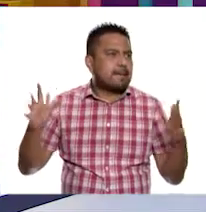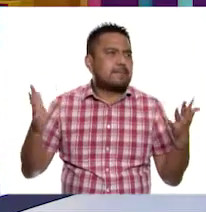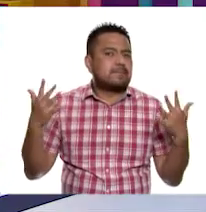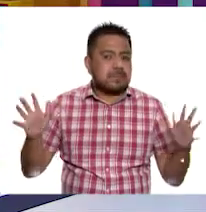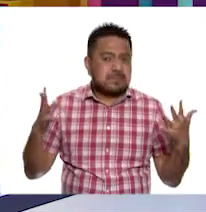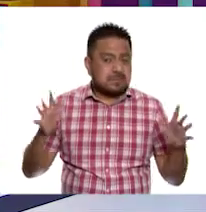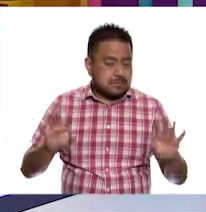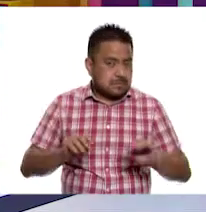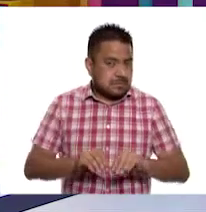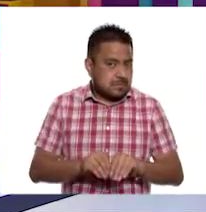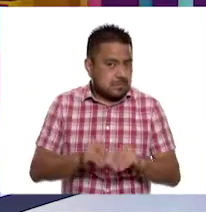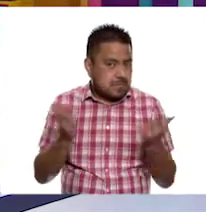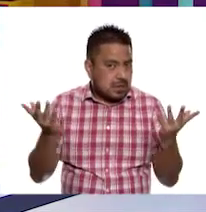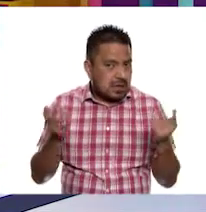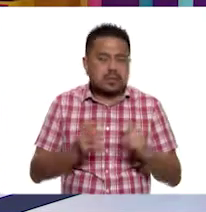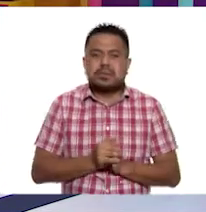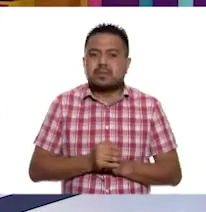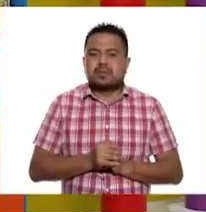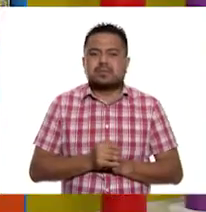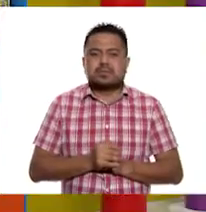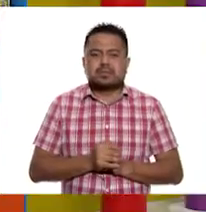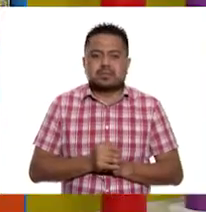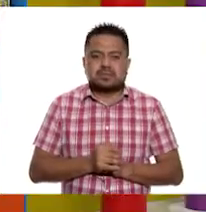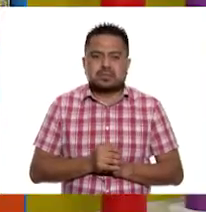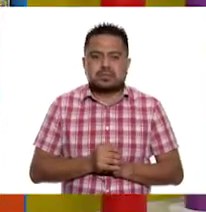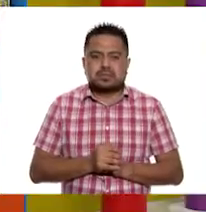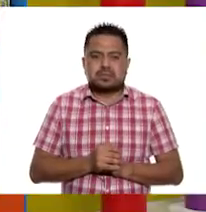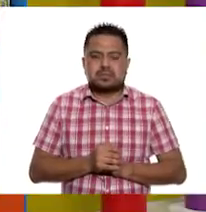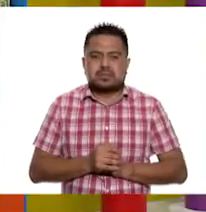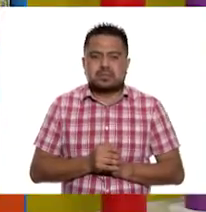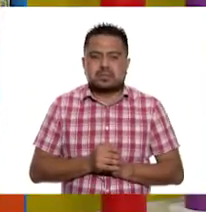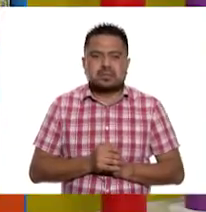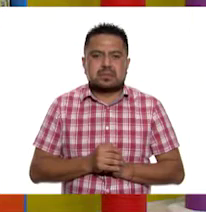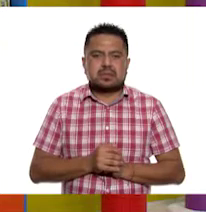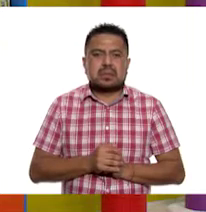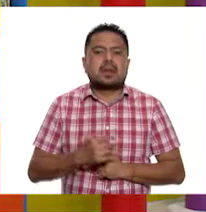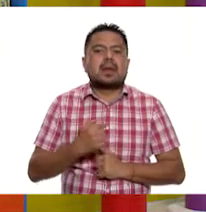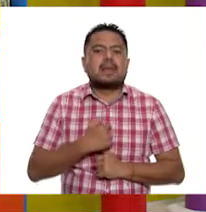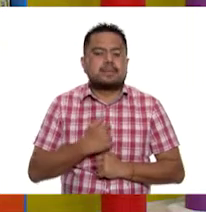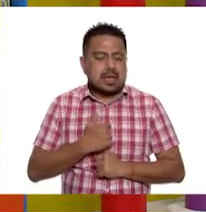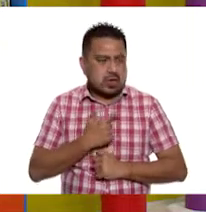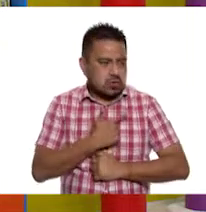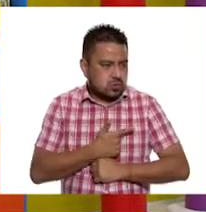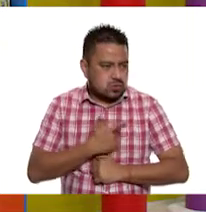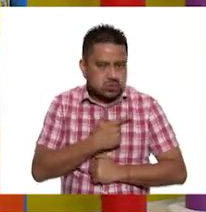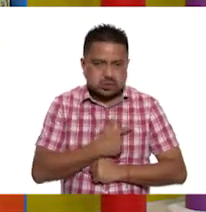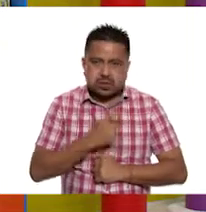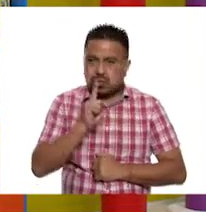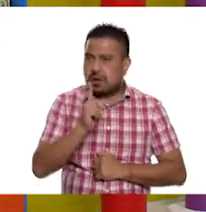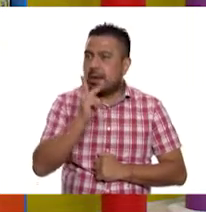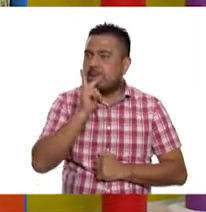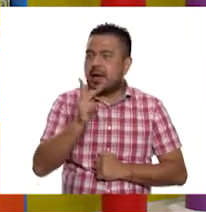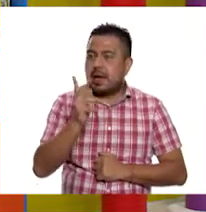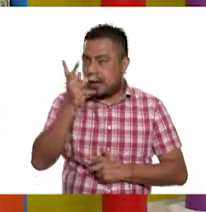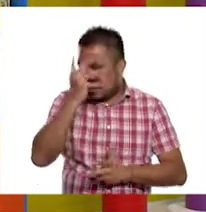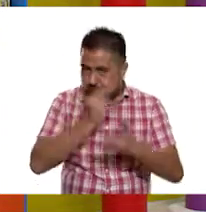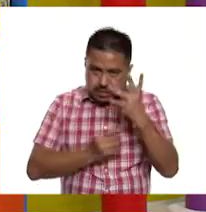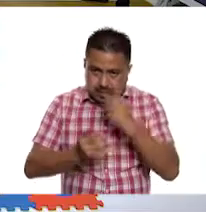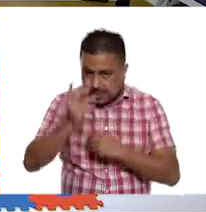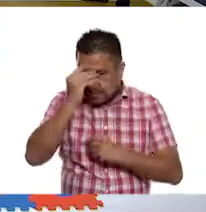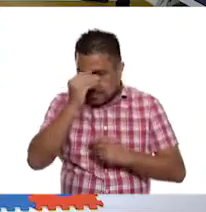claro, niños y niñas? Muy bien. Ahí va. Y dice... Me gusta una palabra. ¡Ah! Aprender.